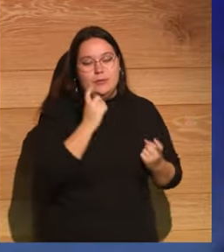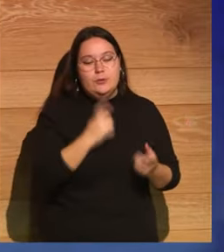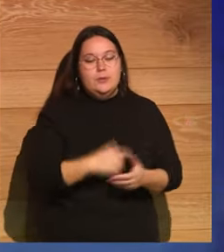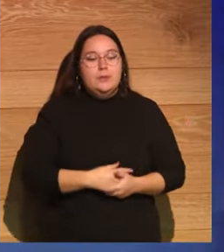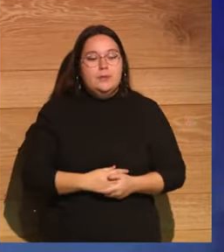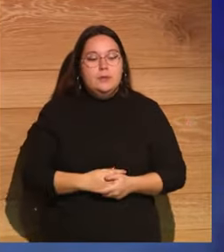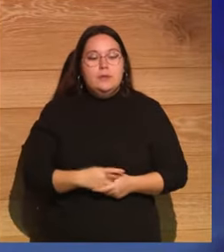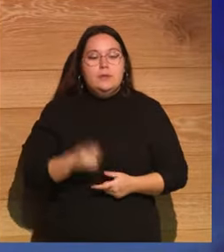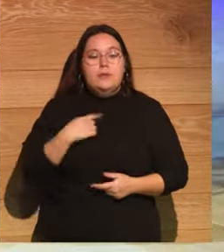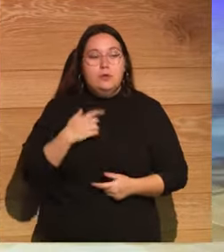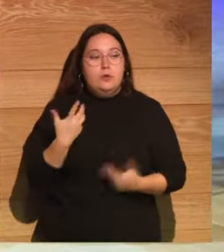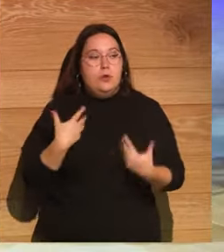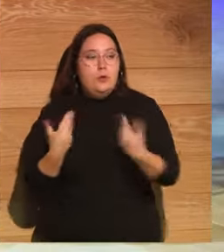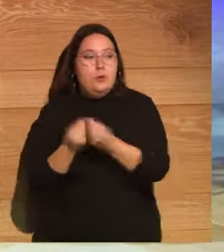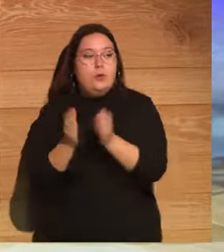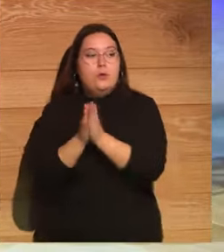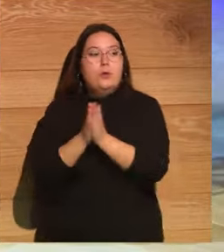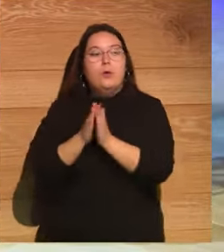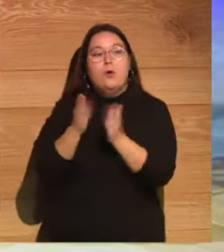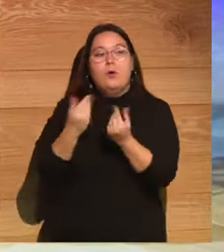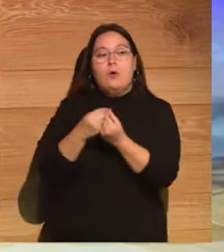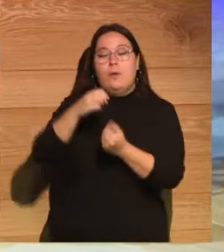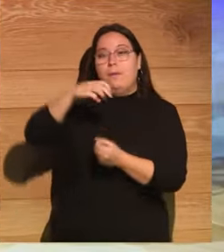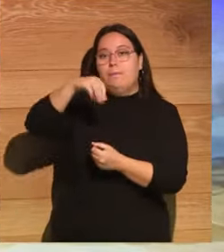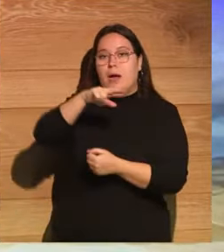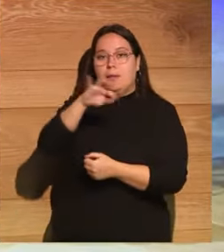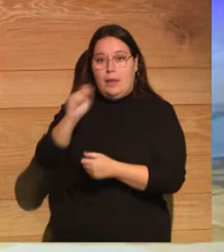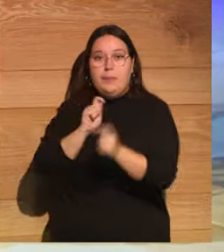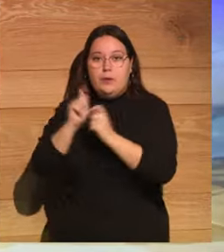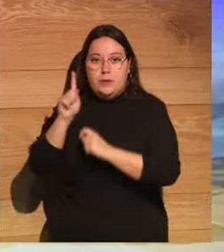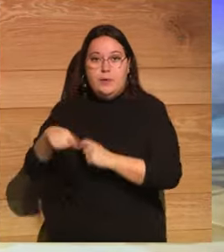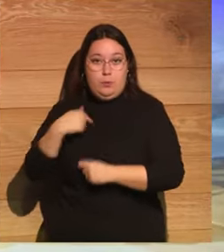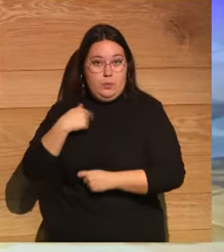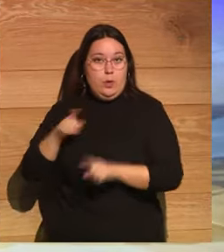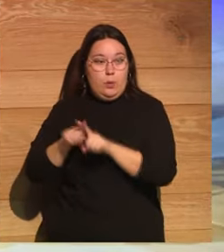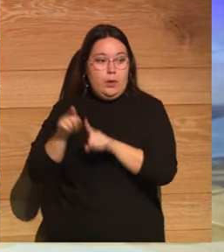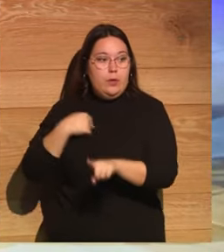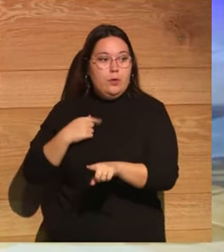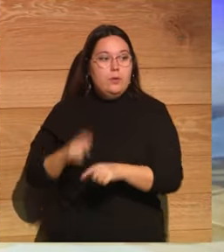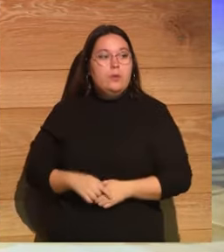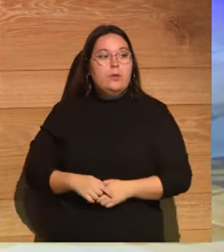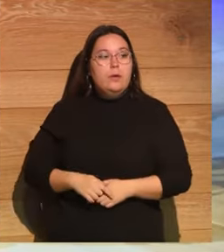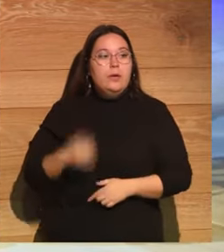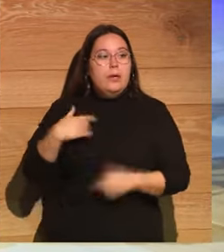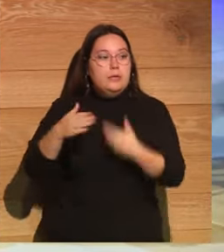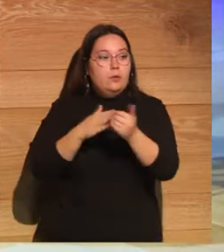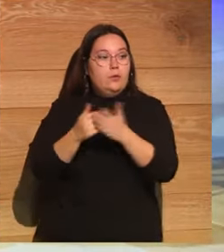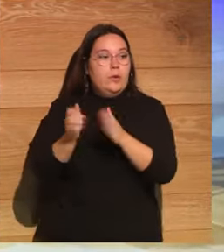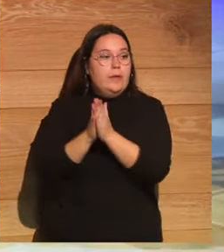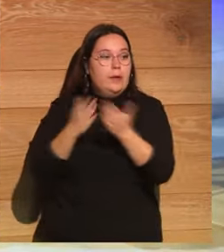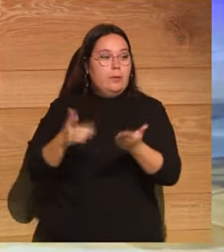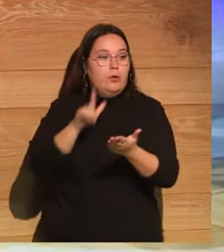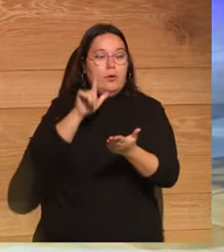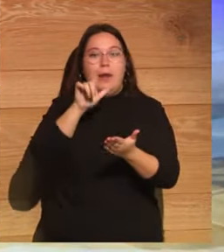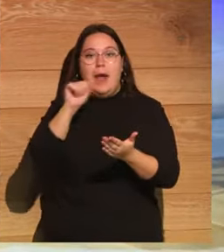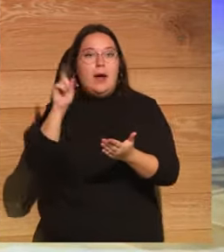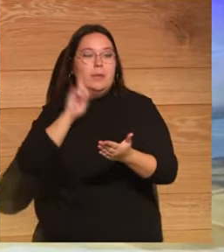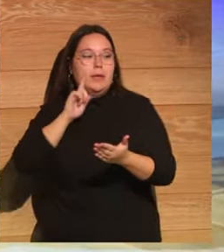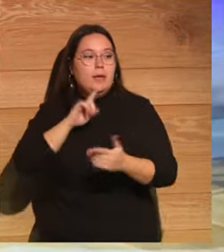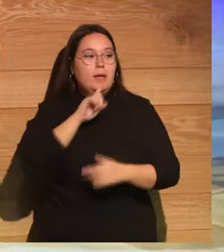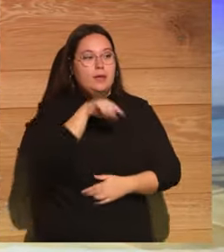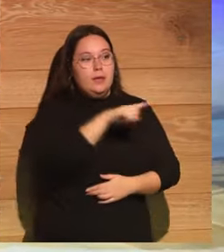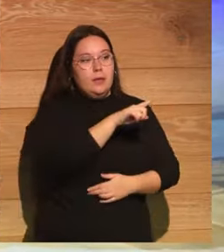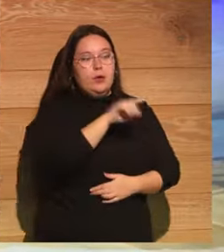fantásticamente acompañado por Marta Fernández, que es periodista como yo, es escritora, es autora de la mentira, y también por Néstor Márquez, que es